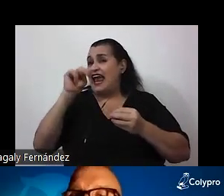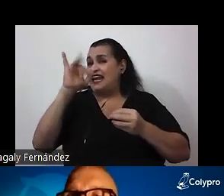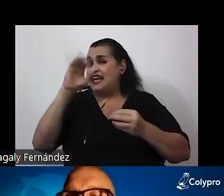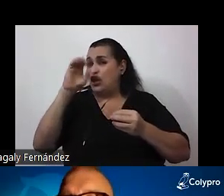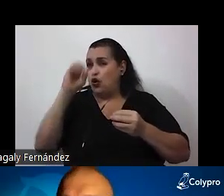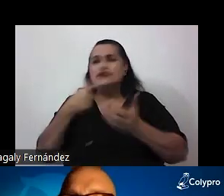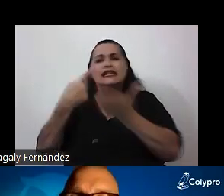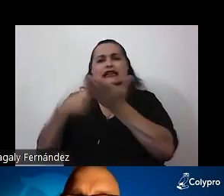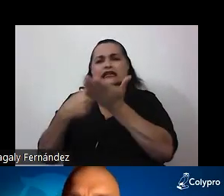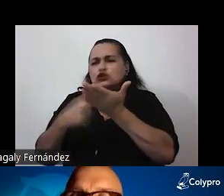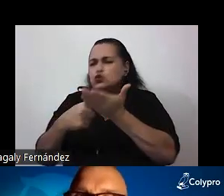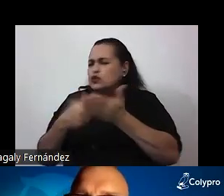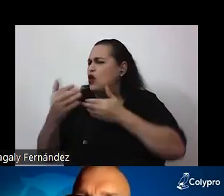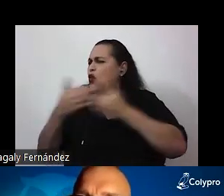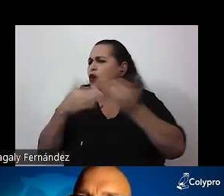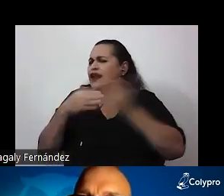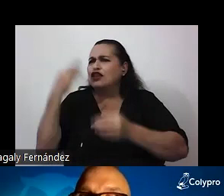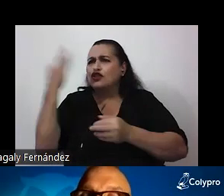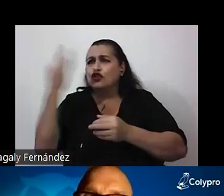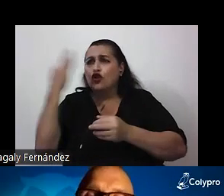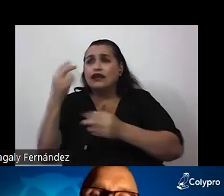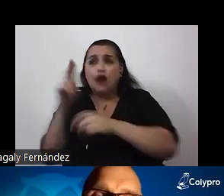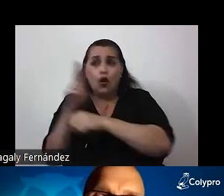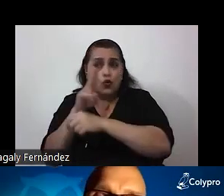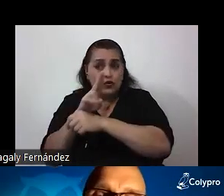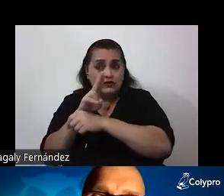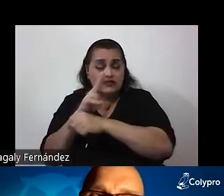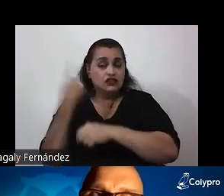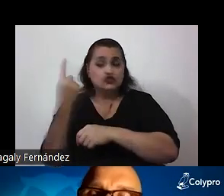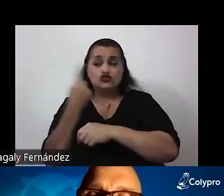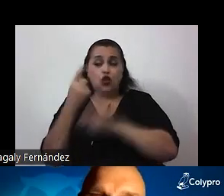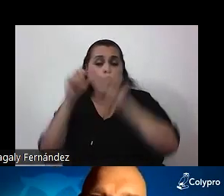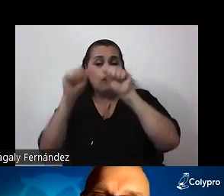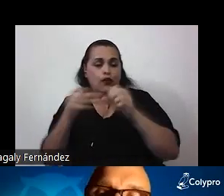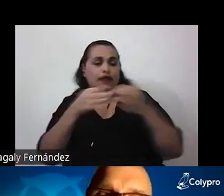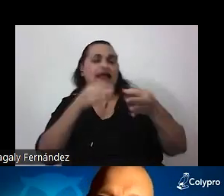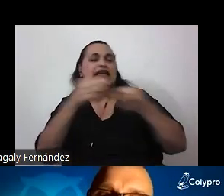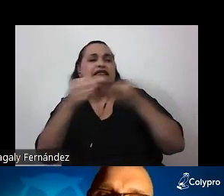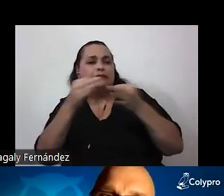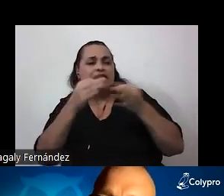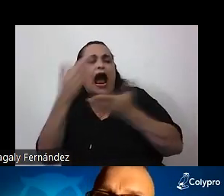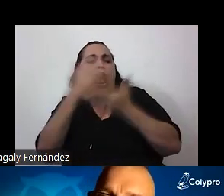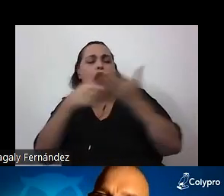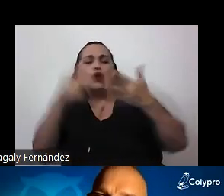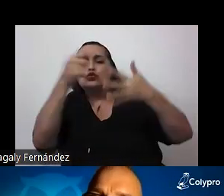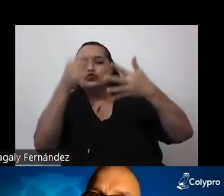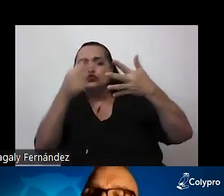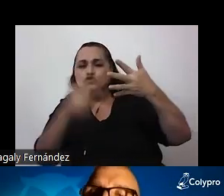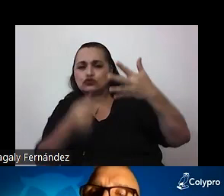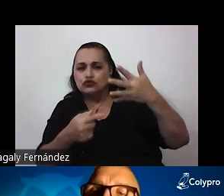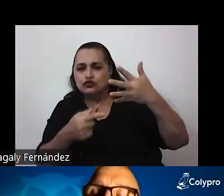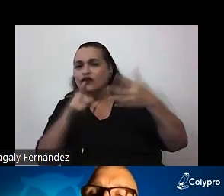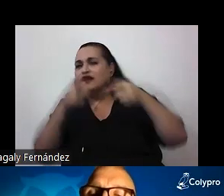hecho de que cualquier teoría que usemos sólo va a poder explicarnos algunos aspectos parciales del fenómeno